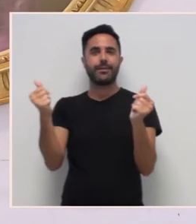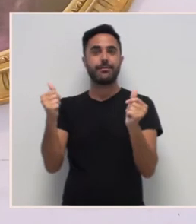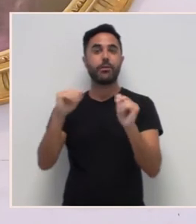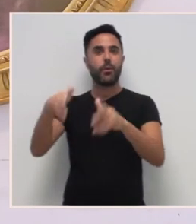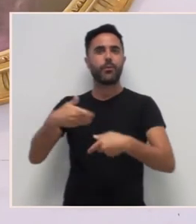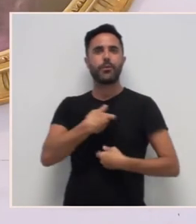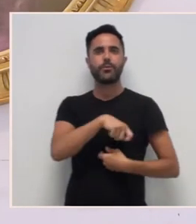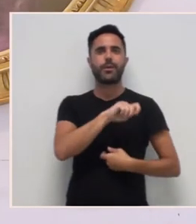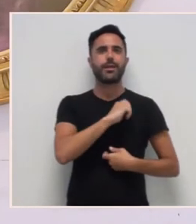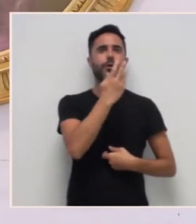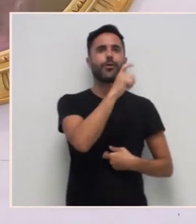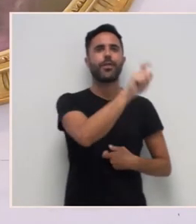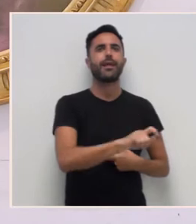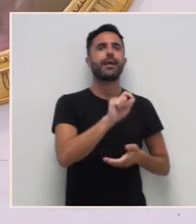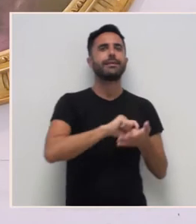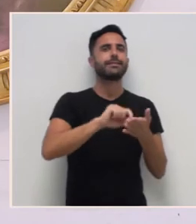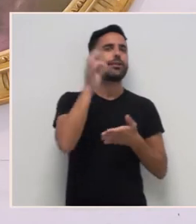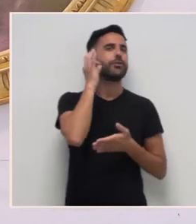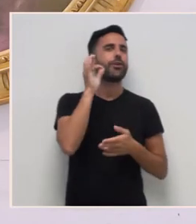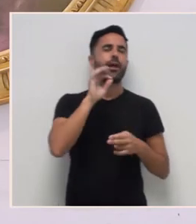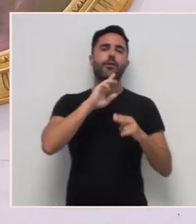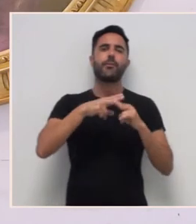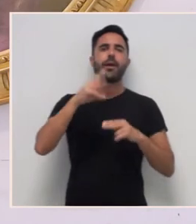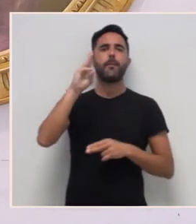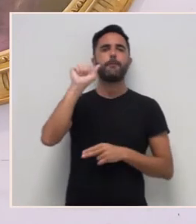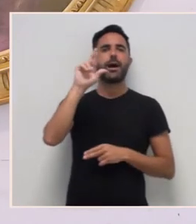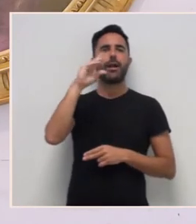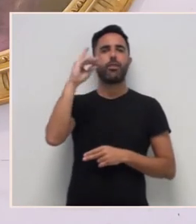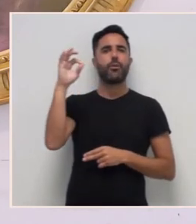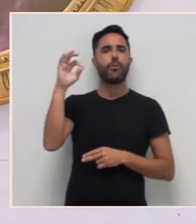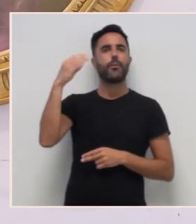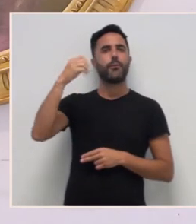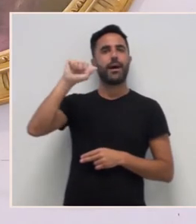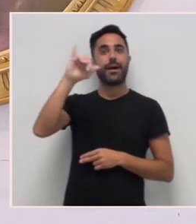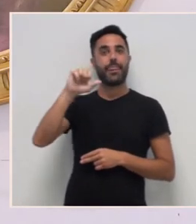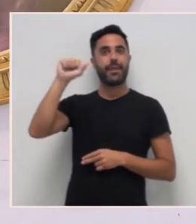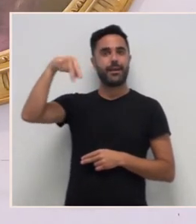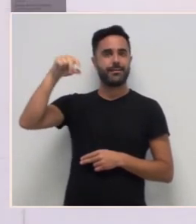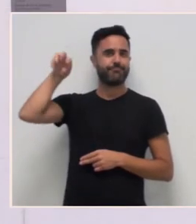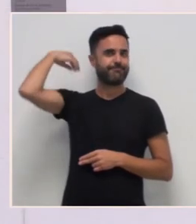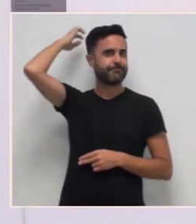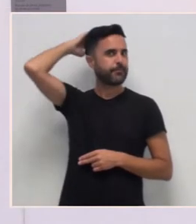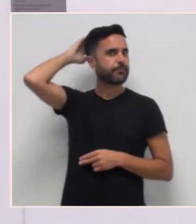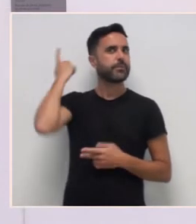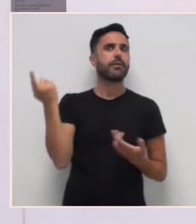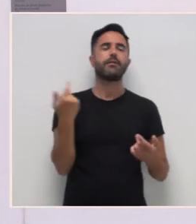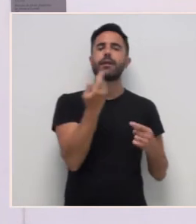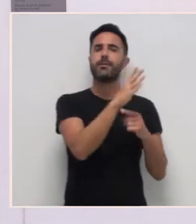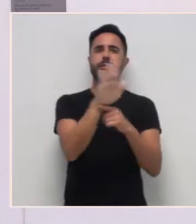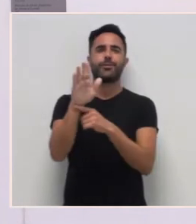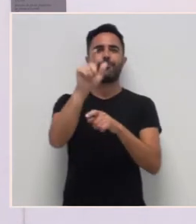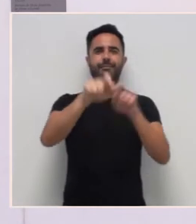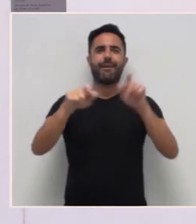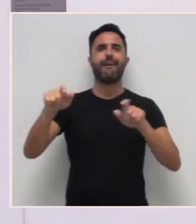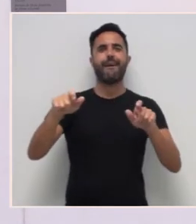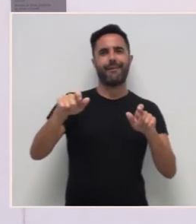xa que introduxo unha alta sociedade madrileña. Todo aquel que queria ter un retrato facía colas no seu estudo en Madrid